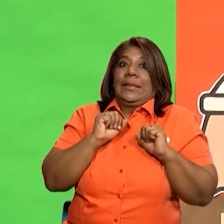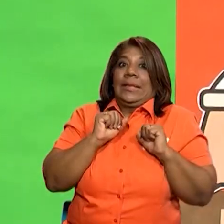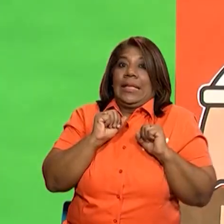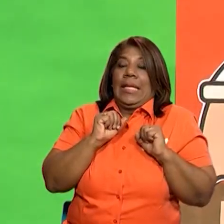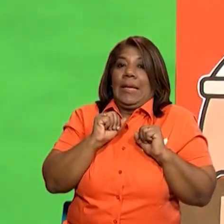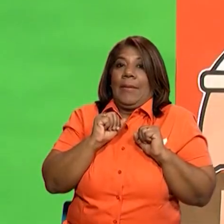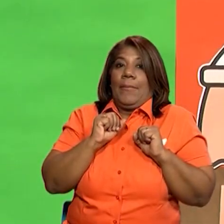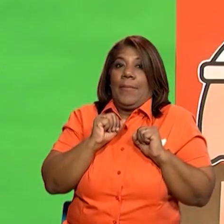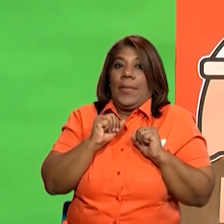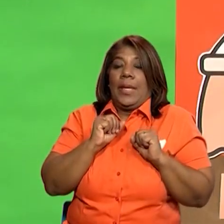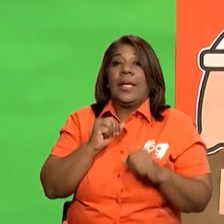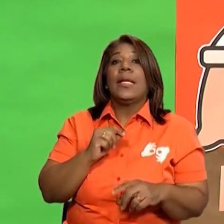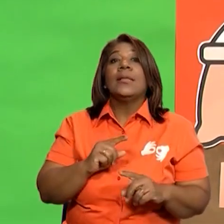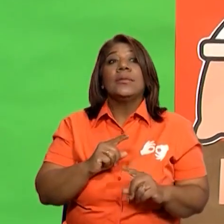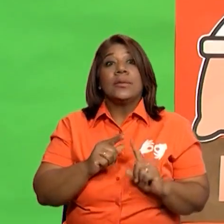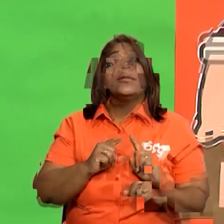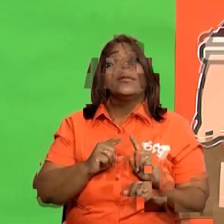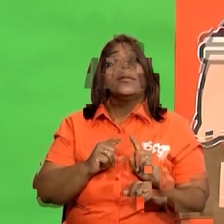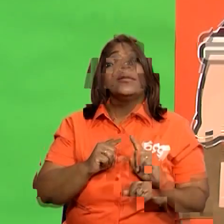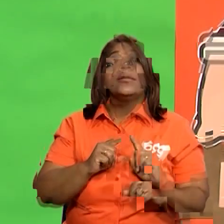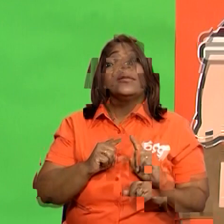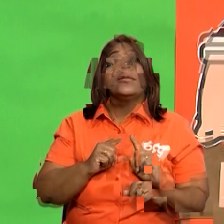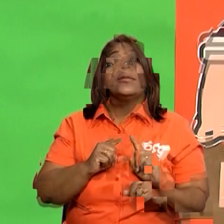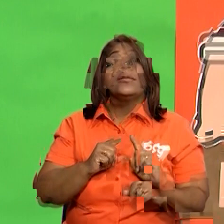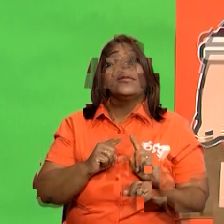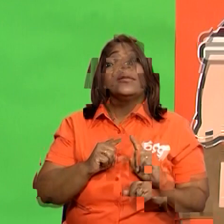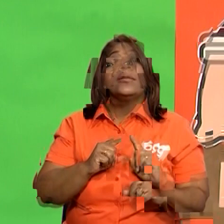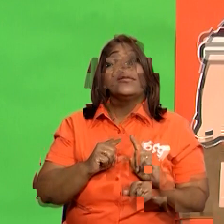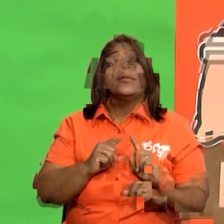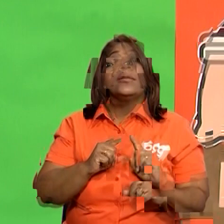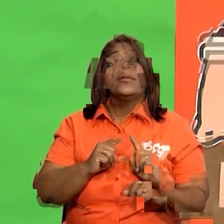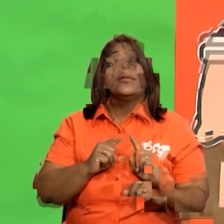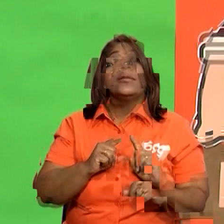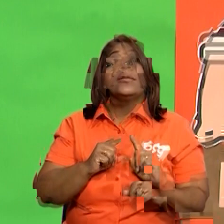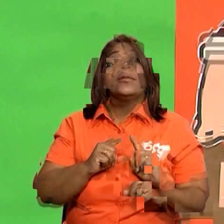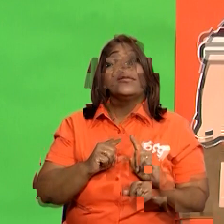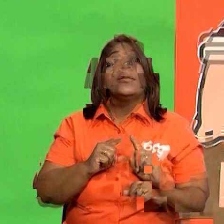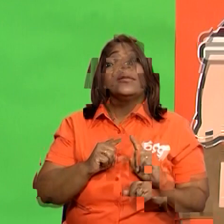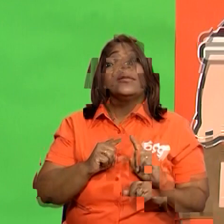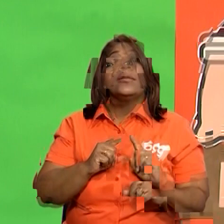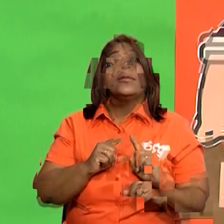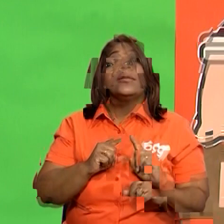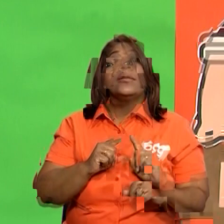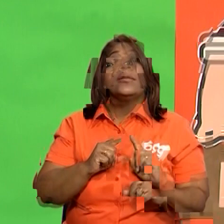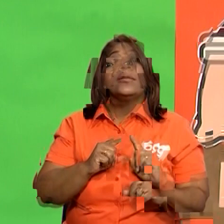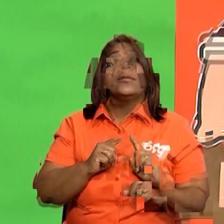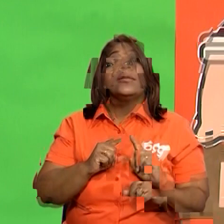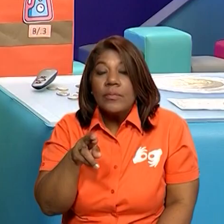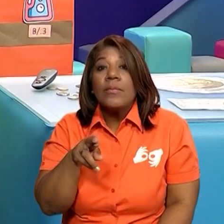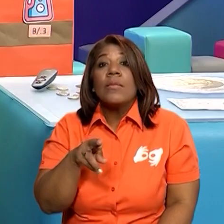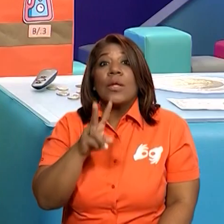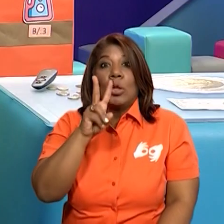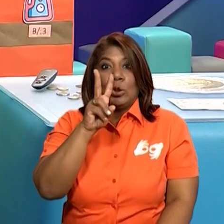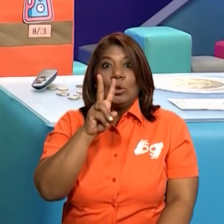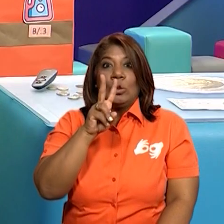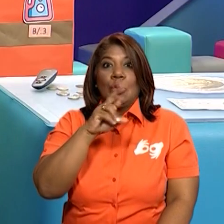Él anduvo por allí, que también era un gran detective.